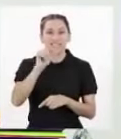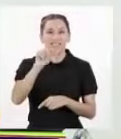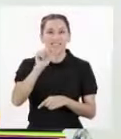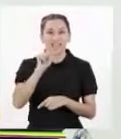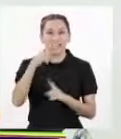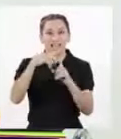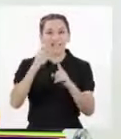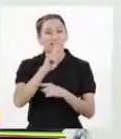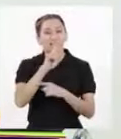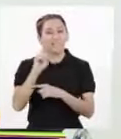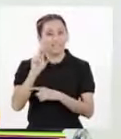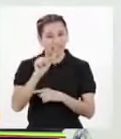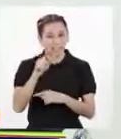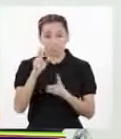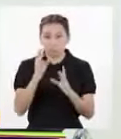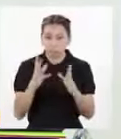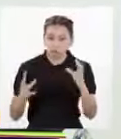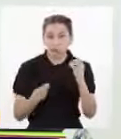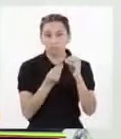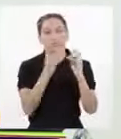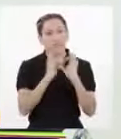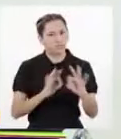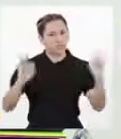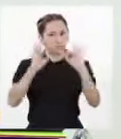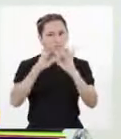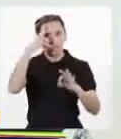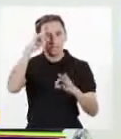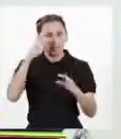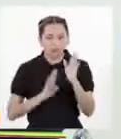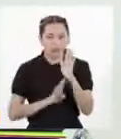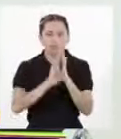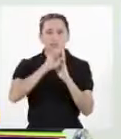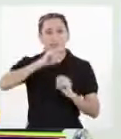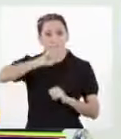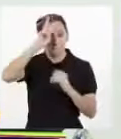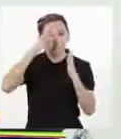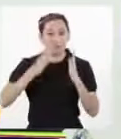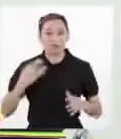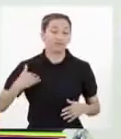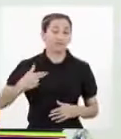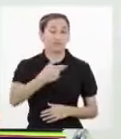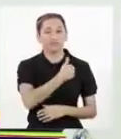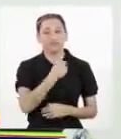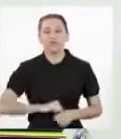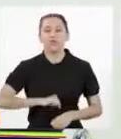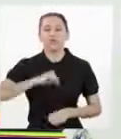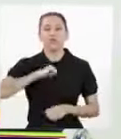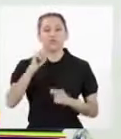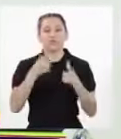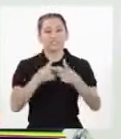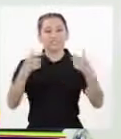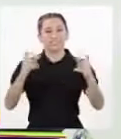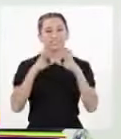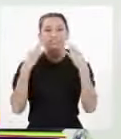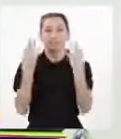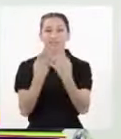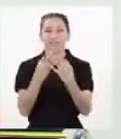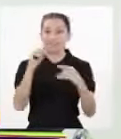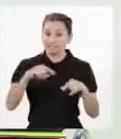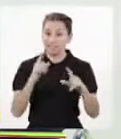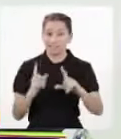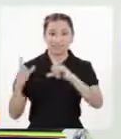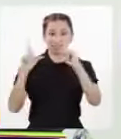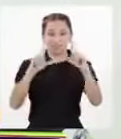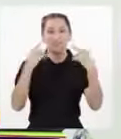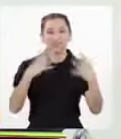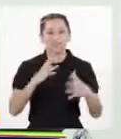aporte es vital para el conocimiento de la riqueza de la población peruana Y motivo de orgullo de sentirnos todos como una gran familia Durante el programa